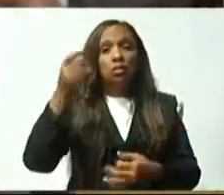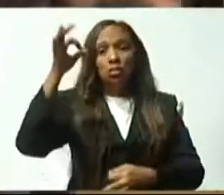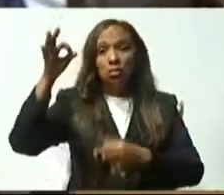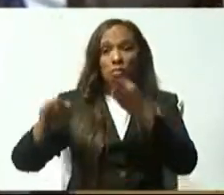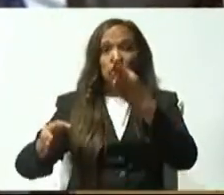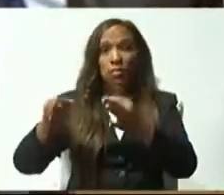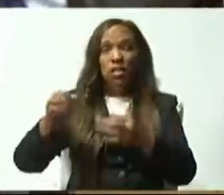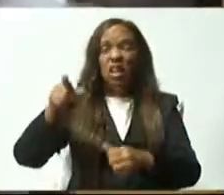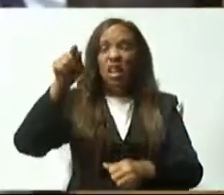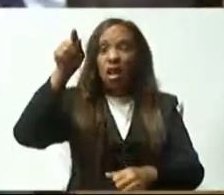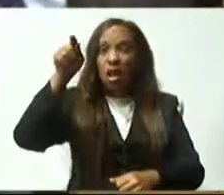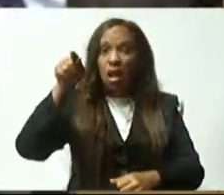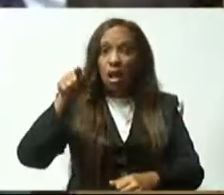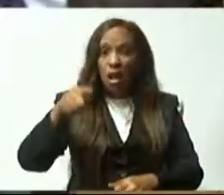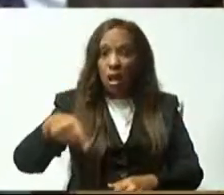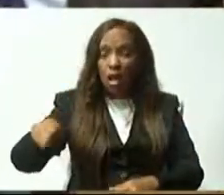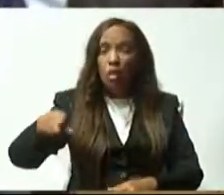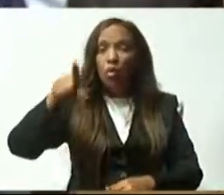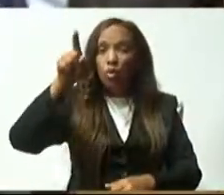son de investigación.